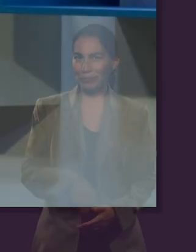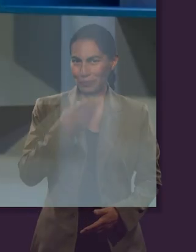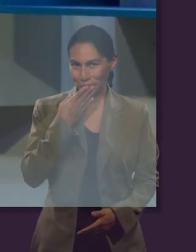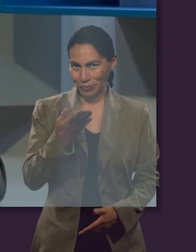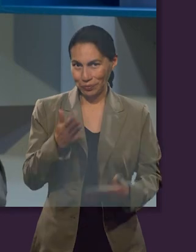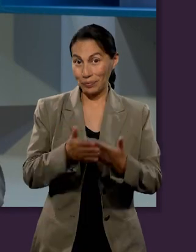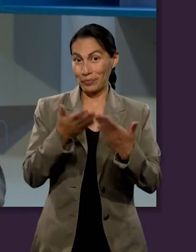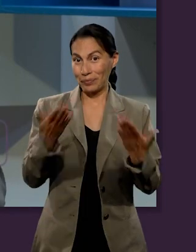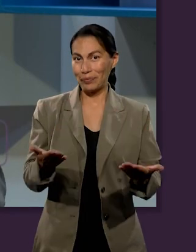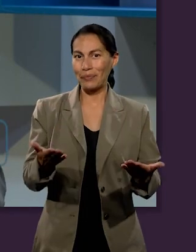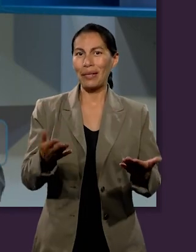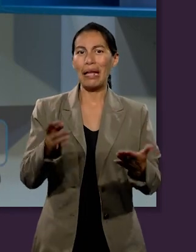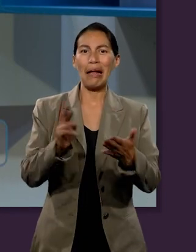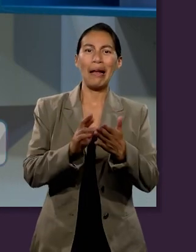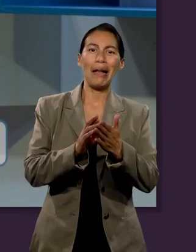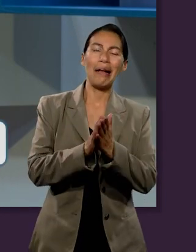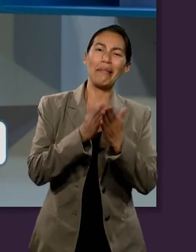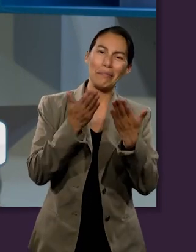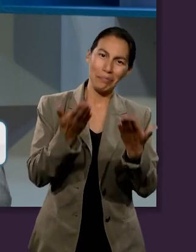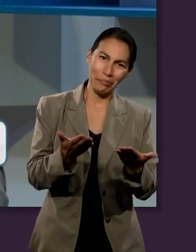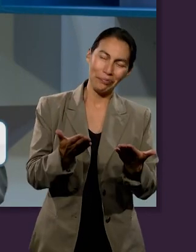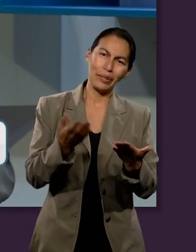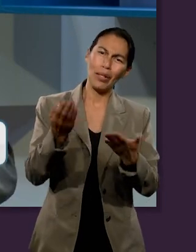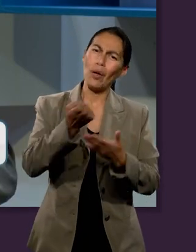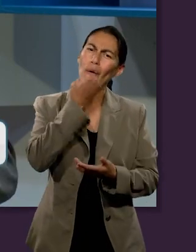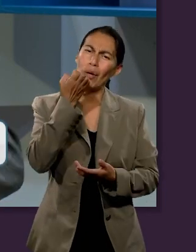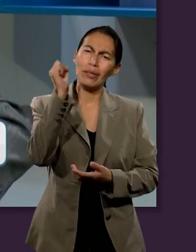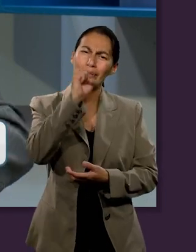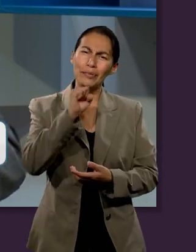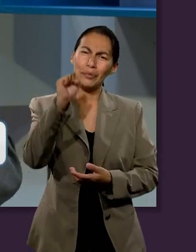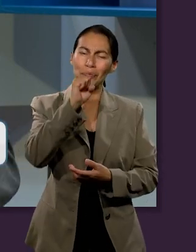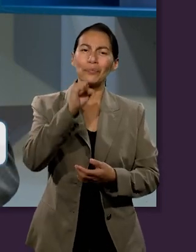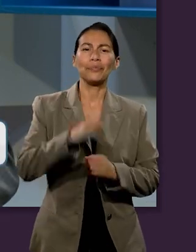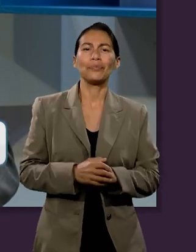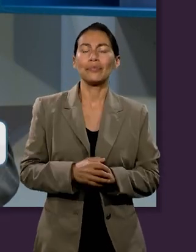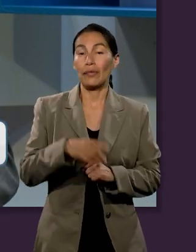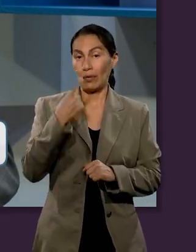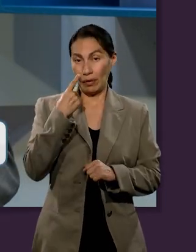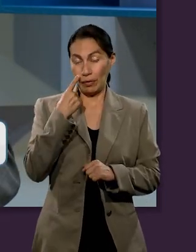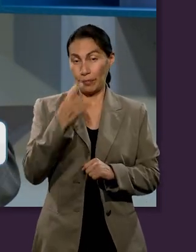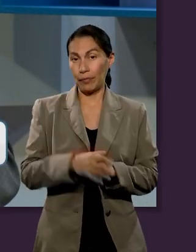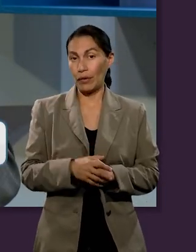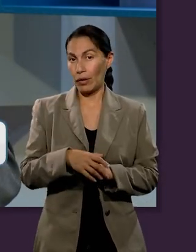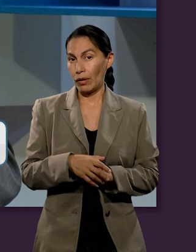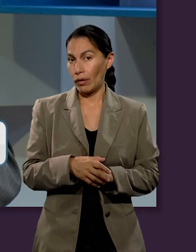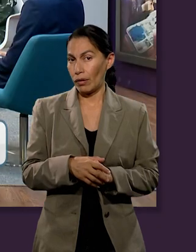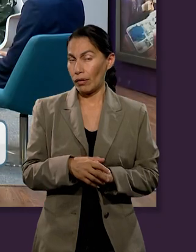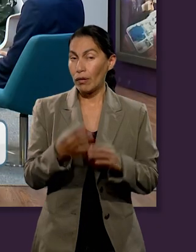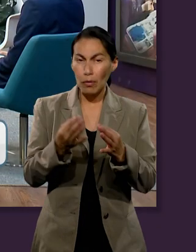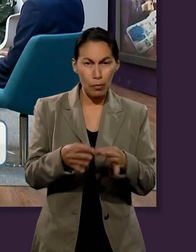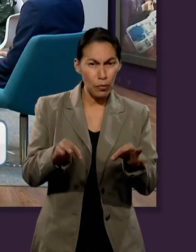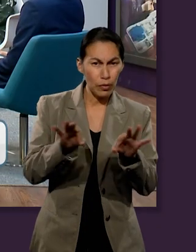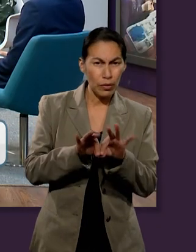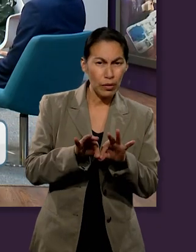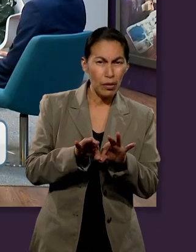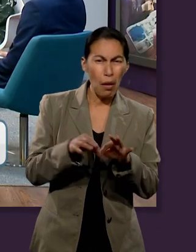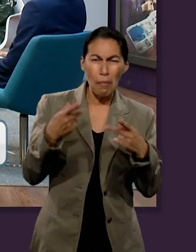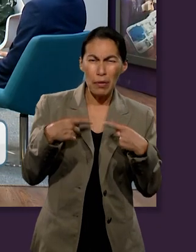Muy bien, retomemos el repaso de la lección de Escuela Sabática. La lección de Escuela Sabática trae un asunto que es muy importante, porque